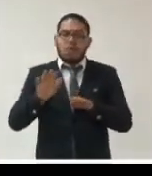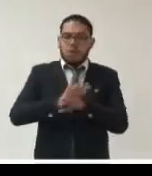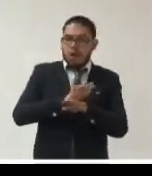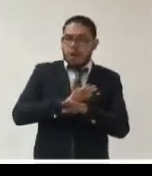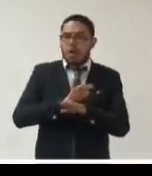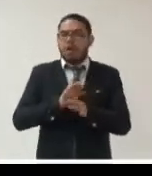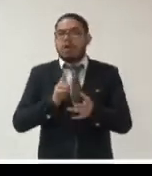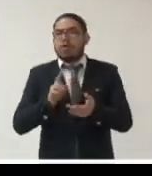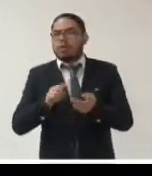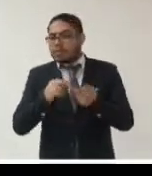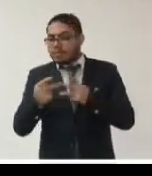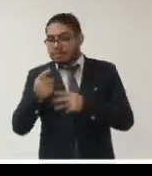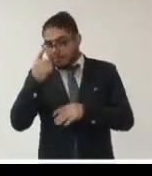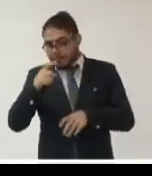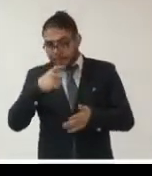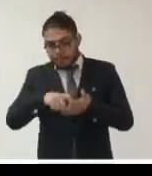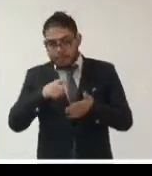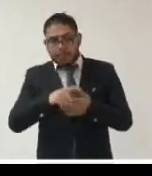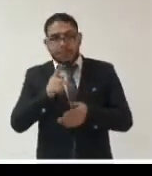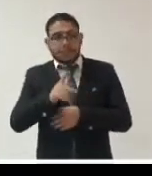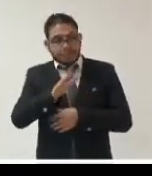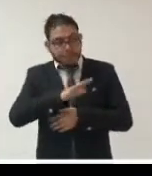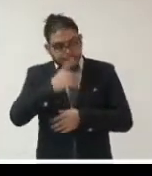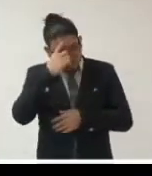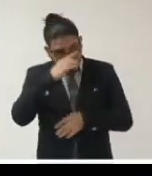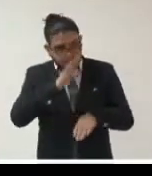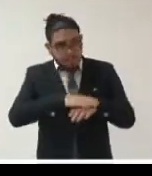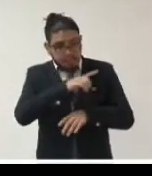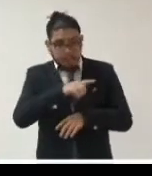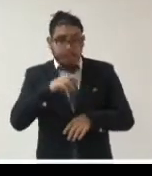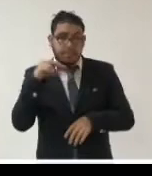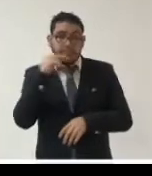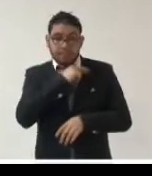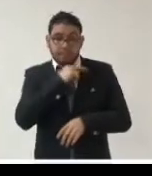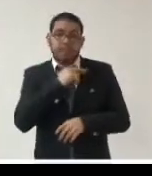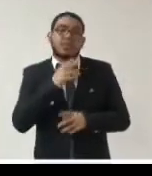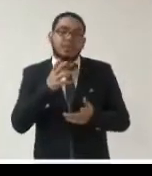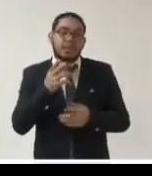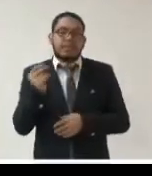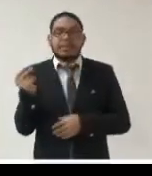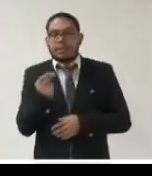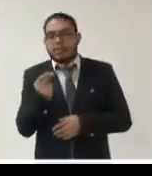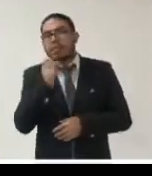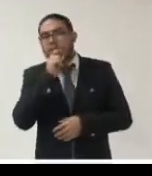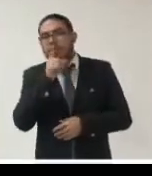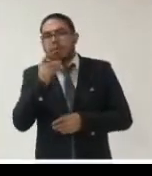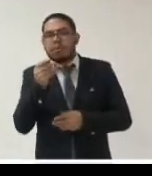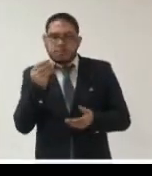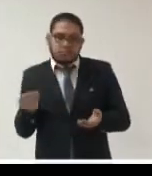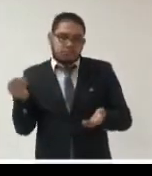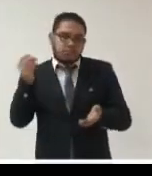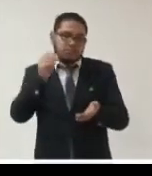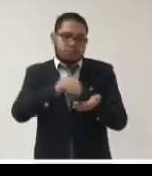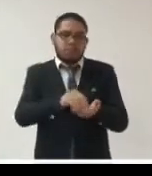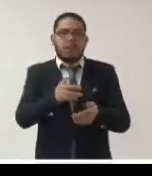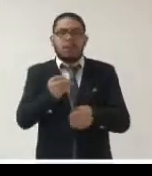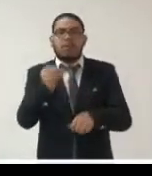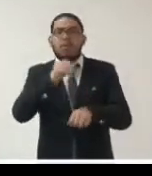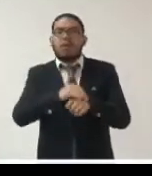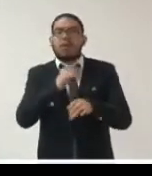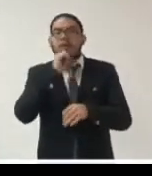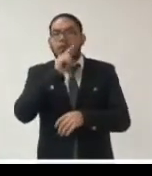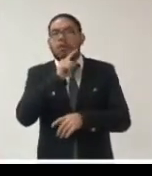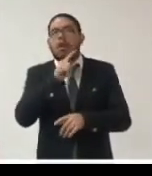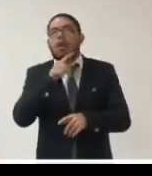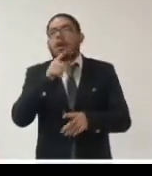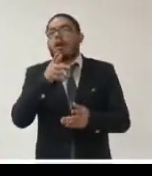procesos de compras públicas para hacerlos más ágiles es necesario también dotarles por norma de un mecanismo